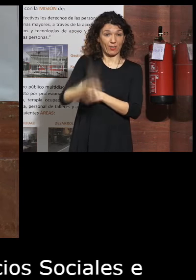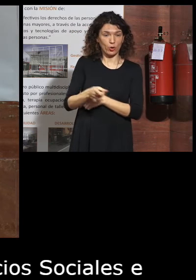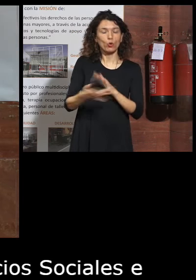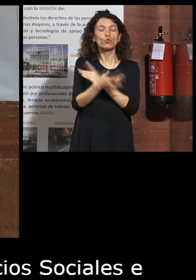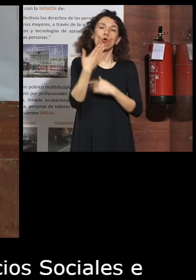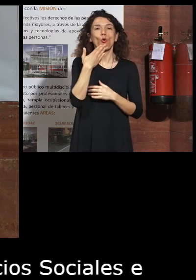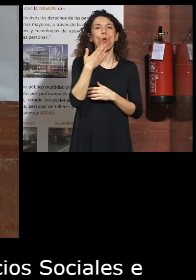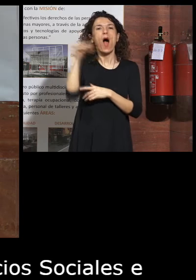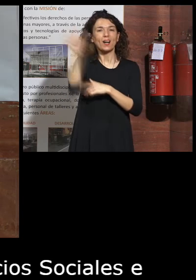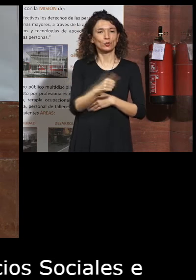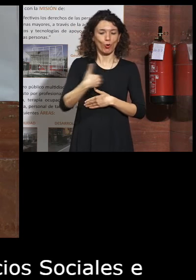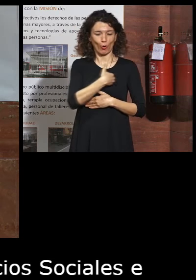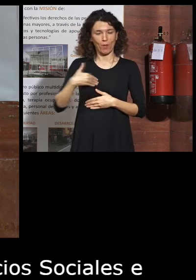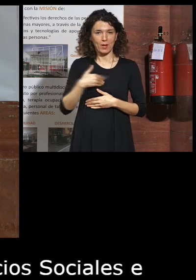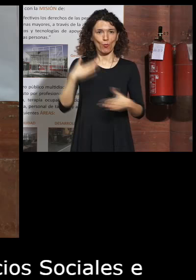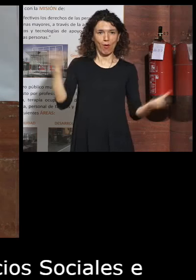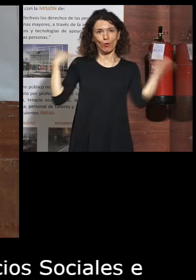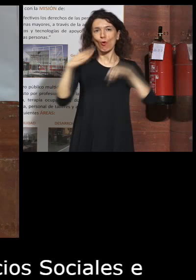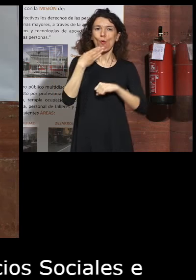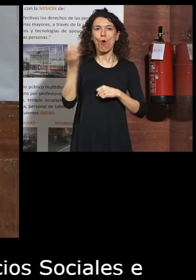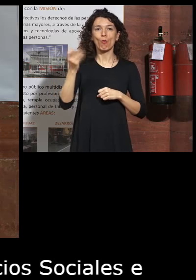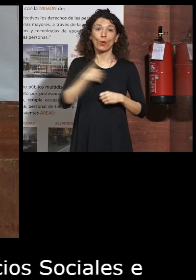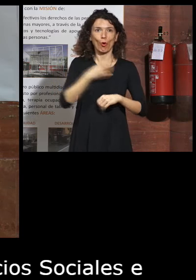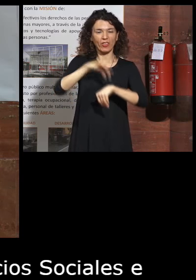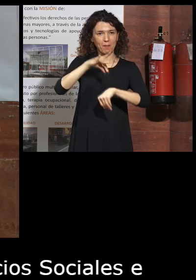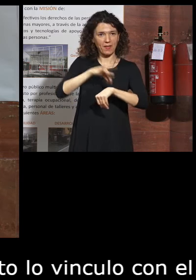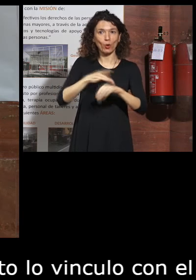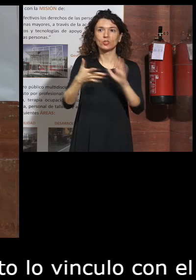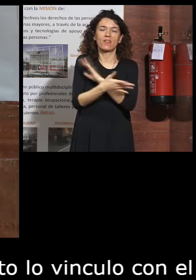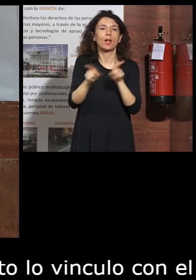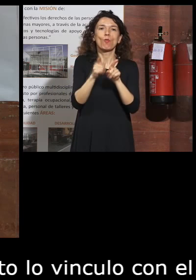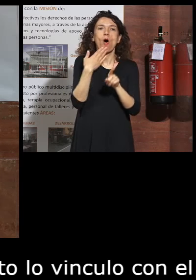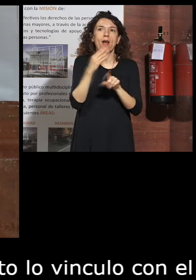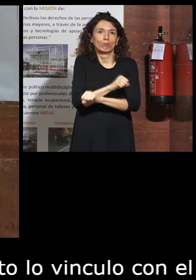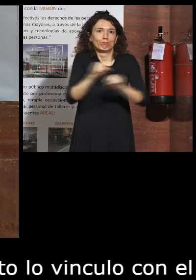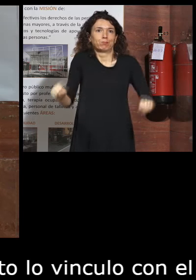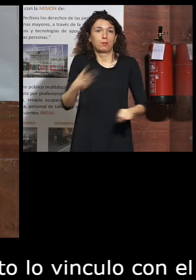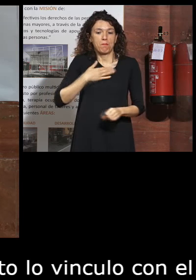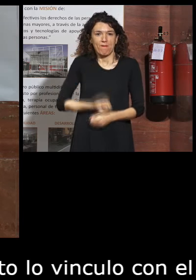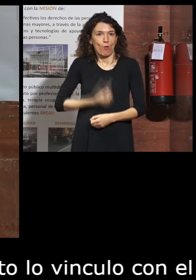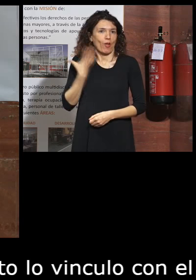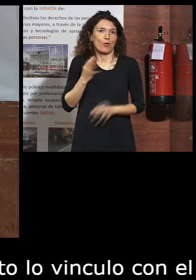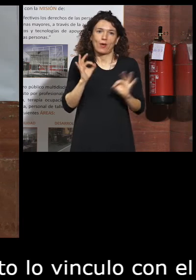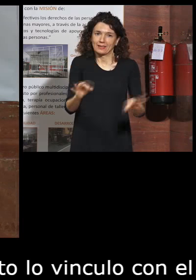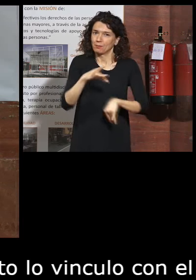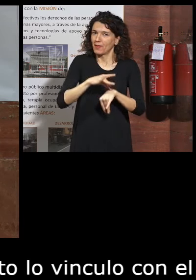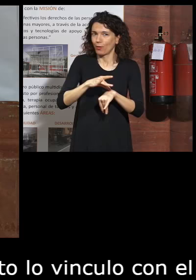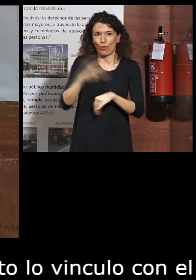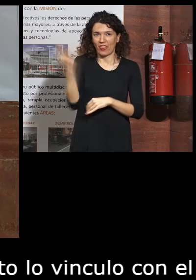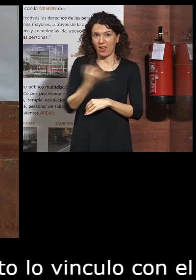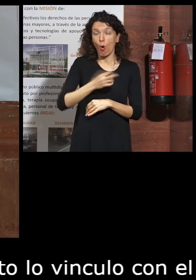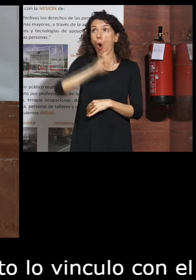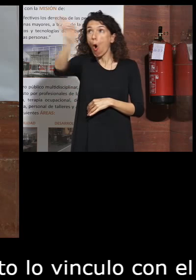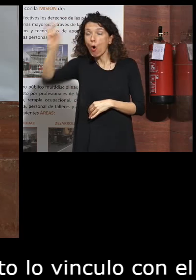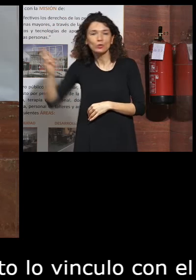como actor haciendo de médico. Por lo tanto, yo creo que esto ya es la consagración definitiva de que mi vocación tenía que haber sido médico y no podían haber sido